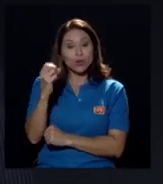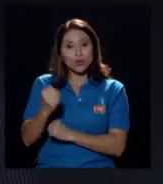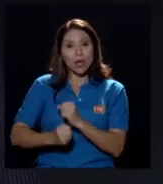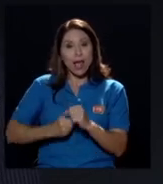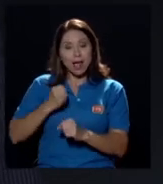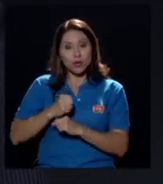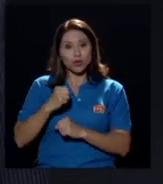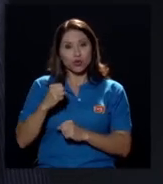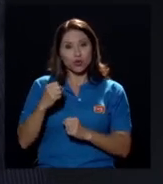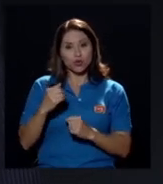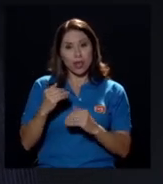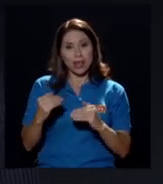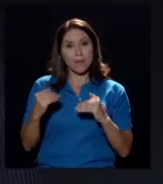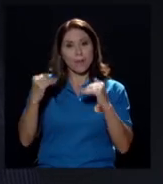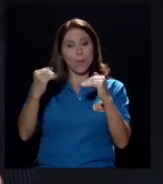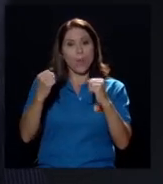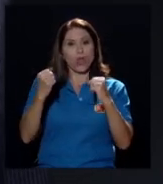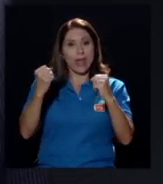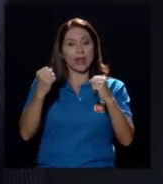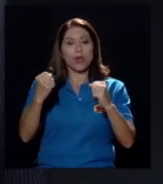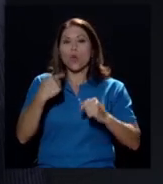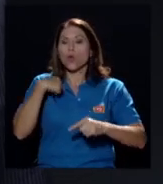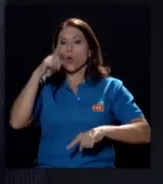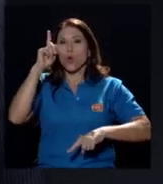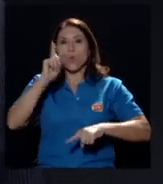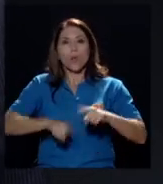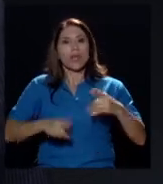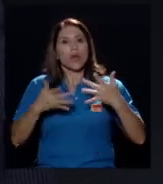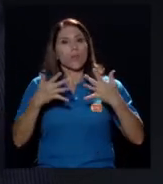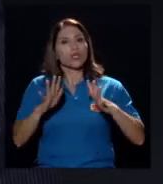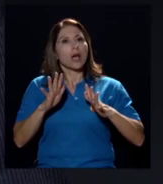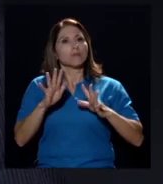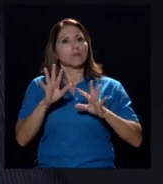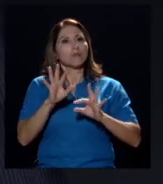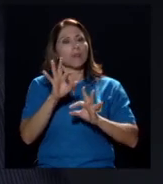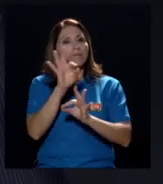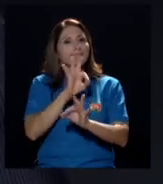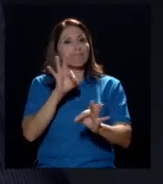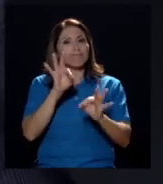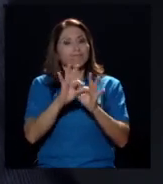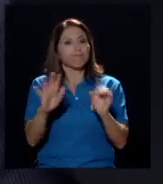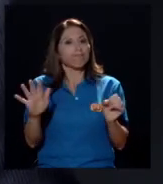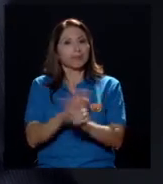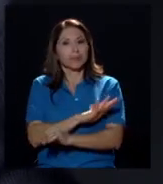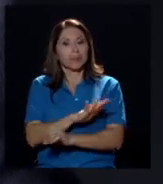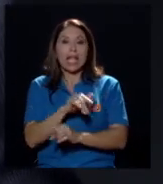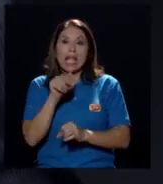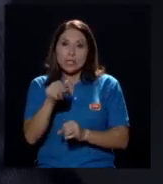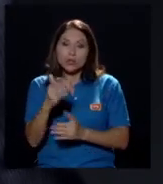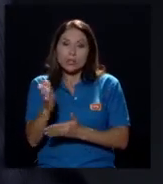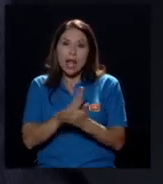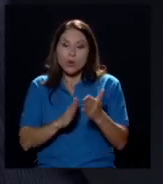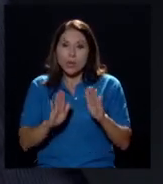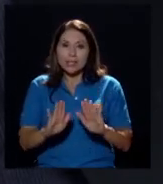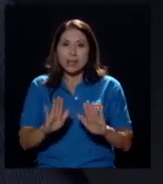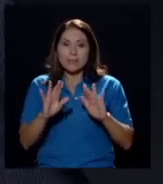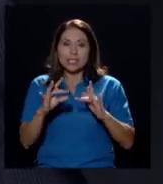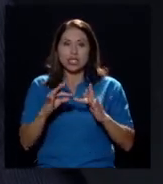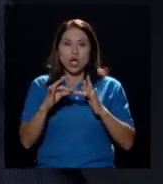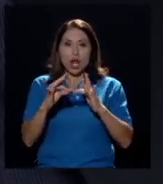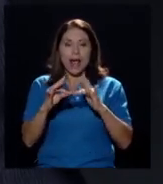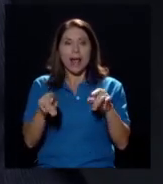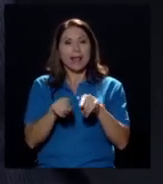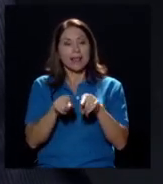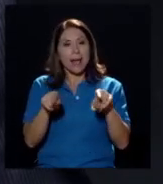puede dar por sentado eso es una cosa excepcional y eso también es una